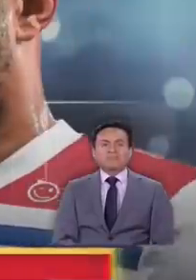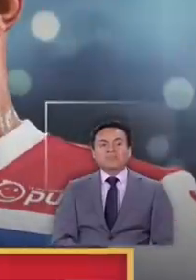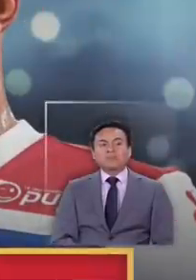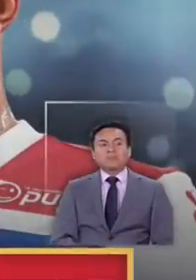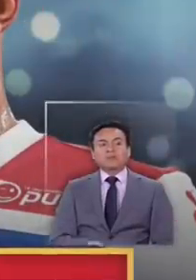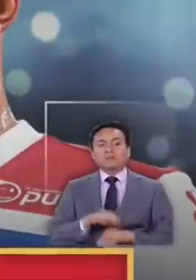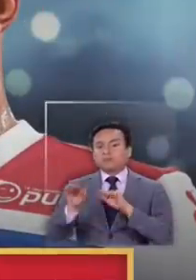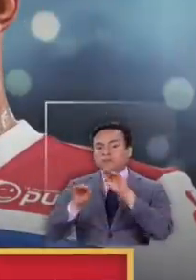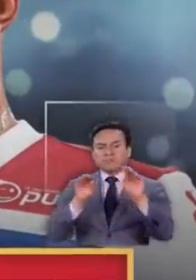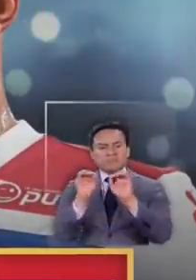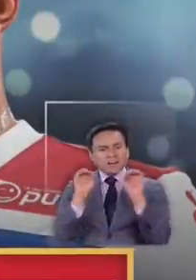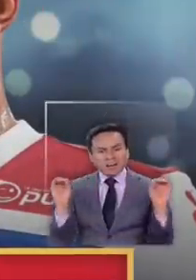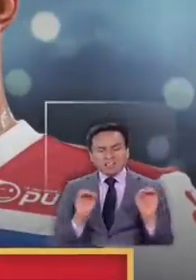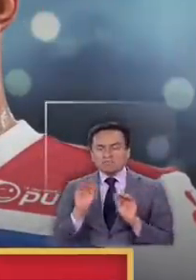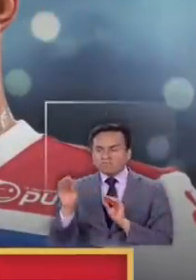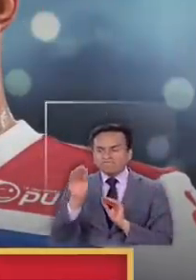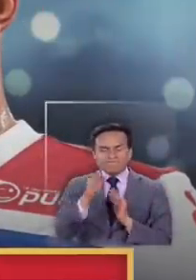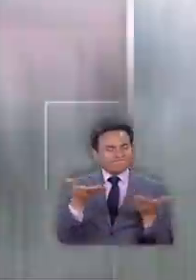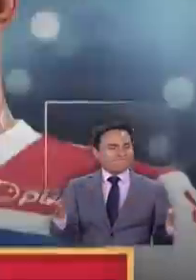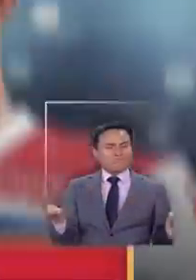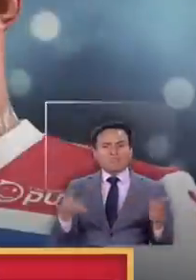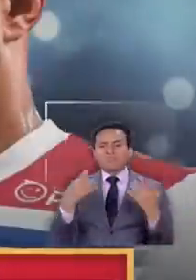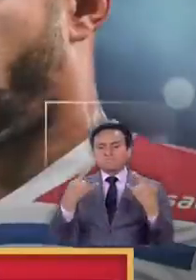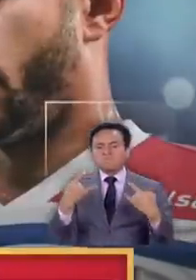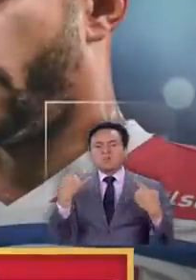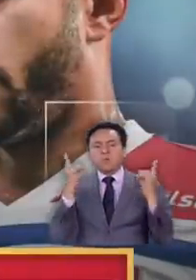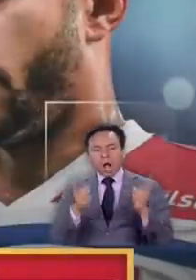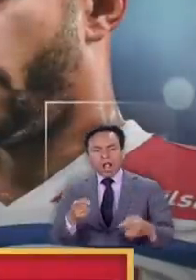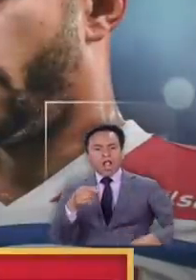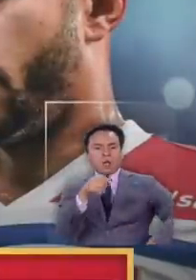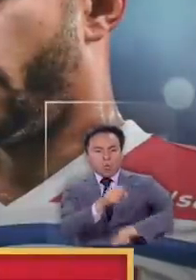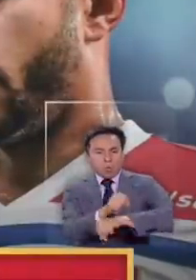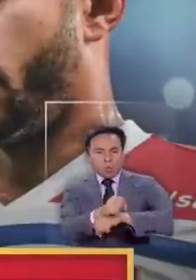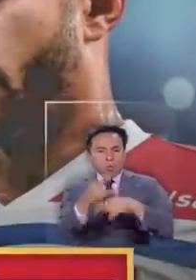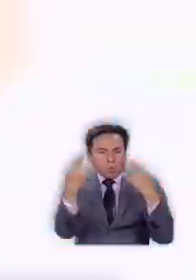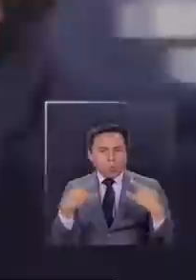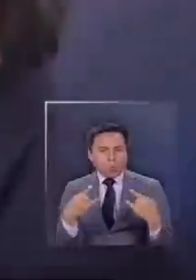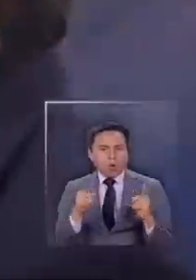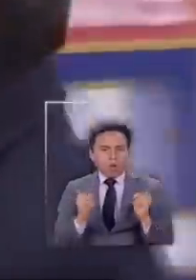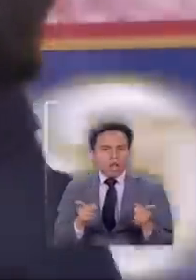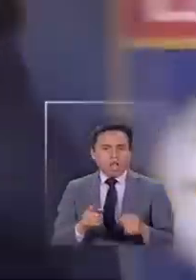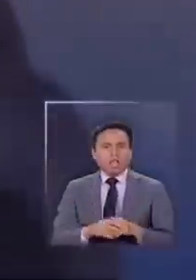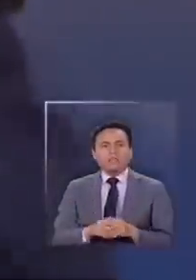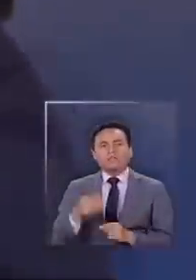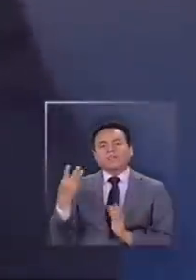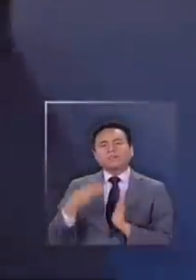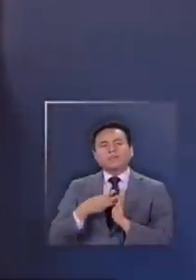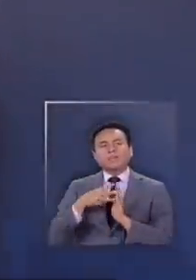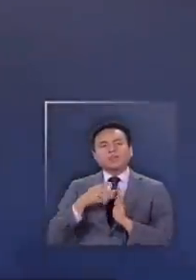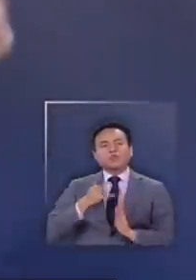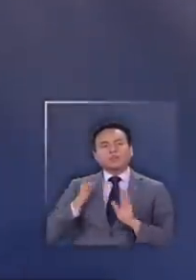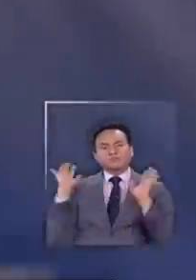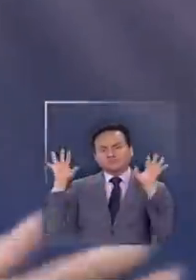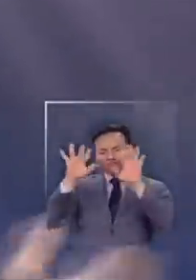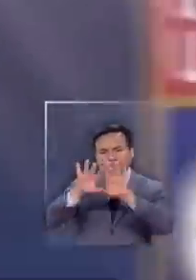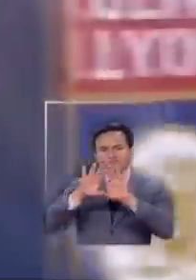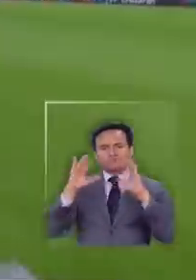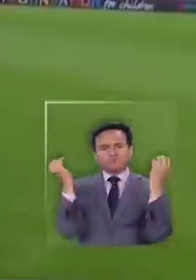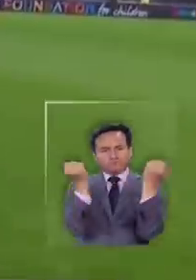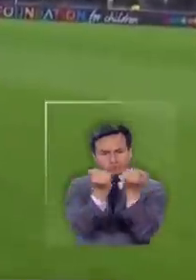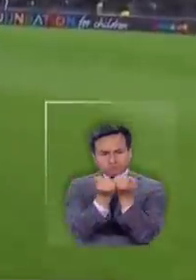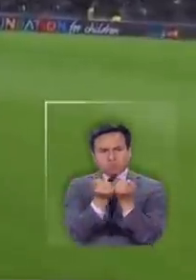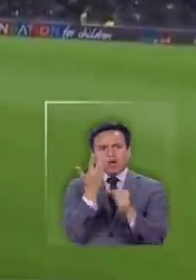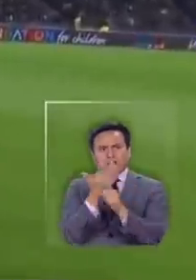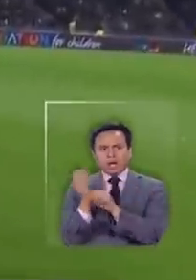ninguna recomendación sirvió el partido se jugó igual de 3.000 hinchas de la Juventus que se trasladaron en esta